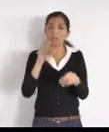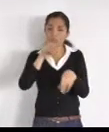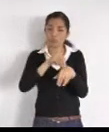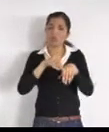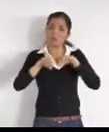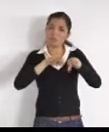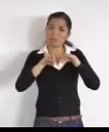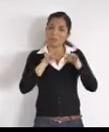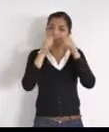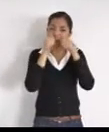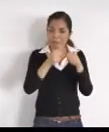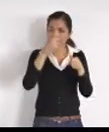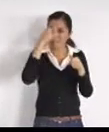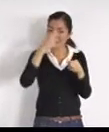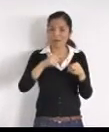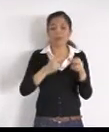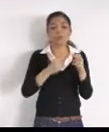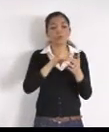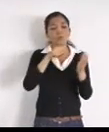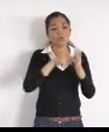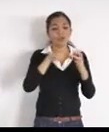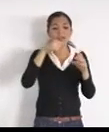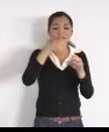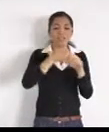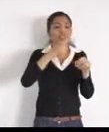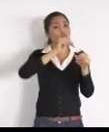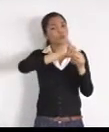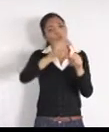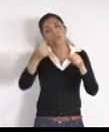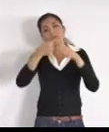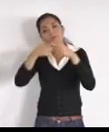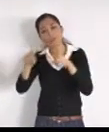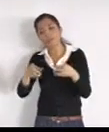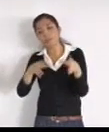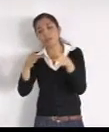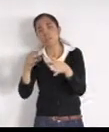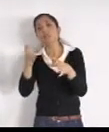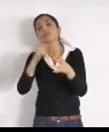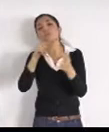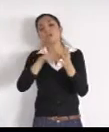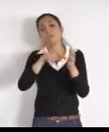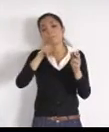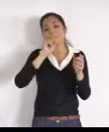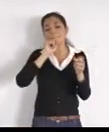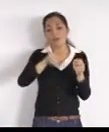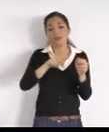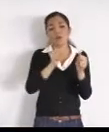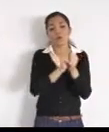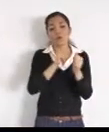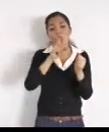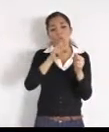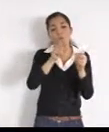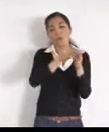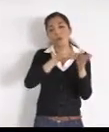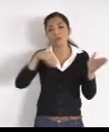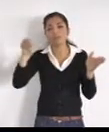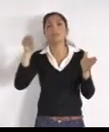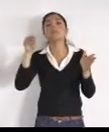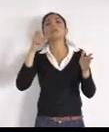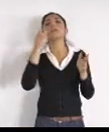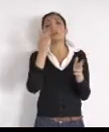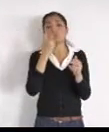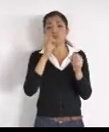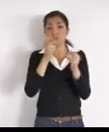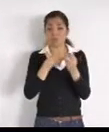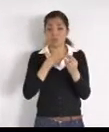y llevarla, a la zona del valle, a través de una línea de impulsión, mi compromiso, como prioridad, es que vamos a dejar resuelto, la zona del valle,